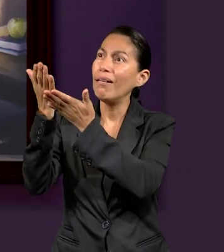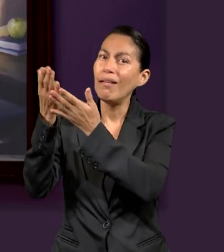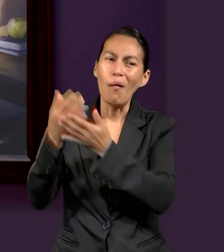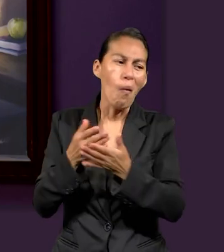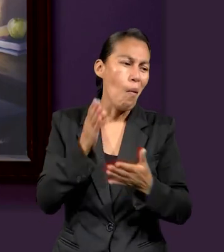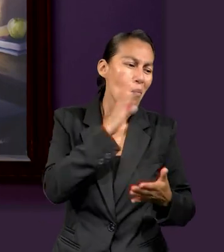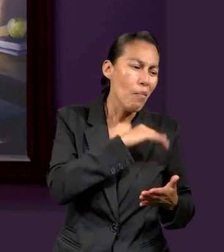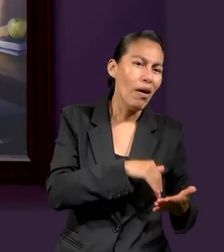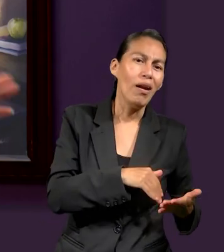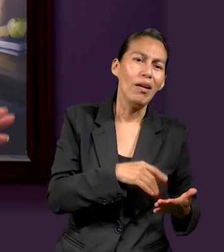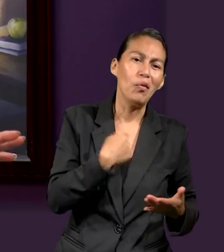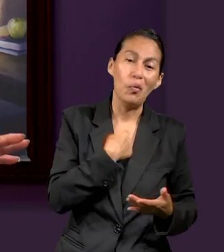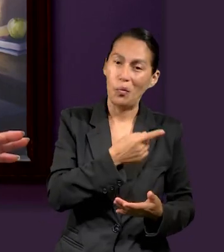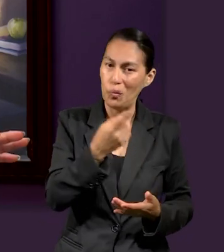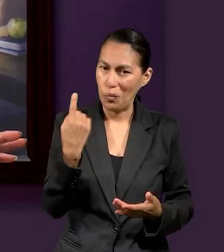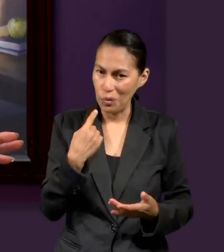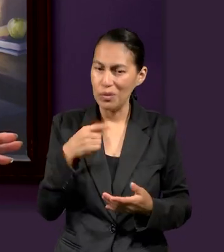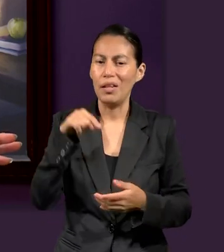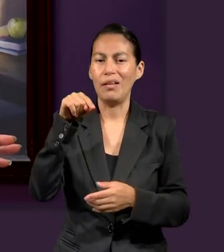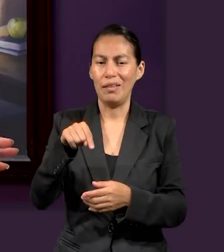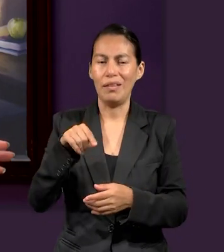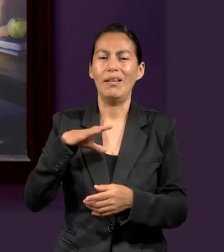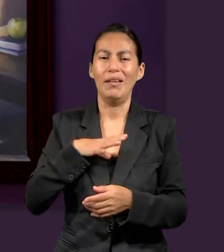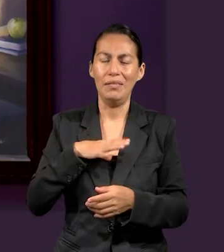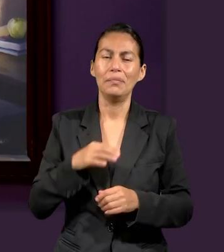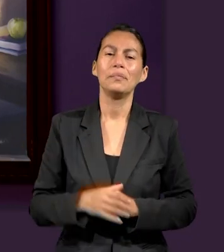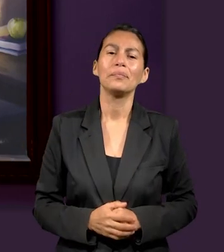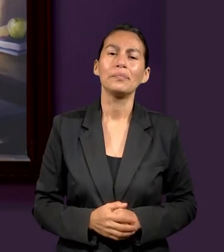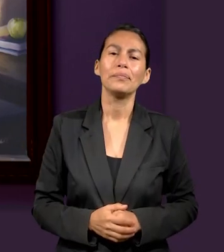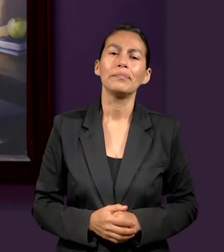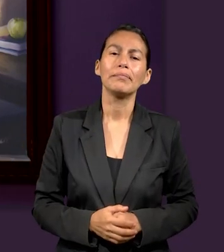mal, vamos a estar allí. no.